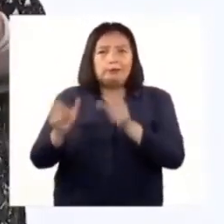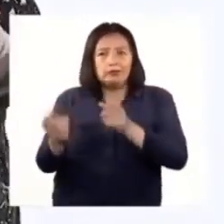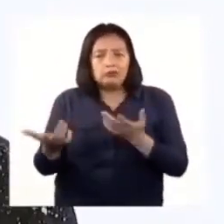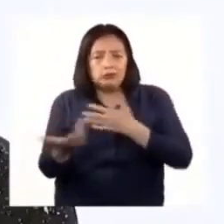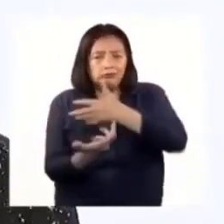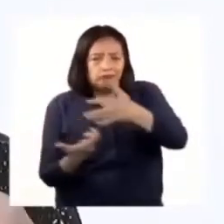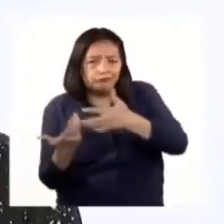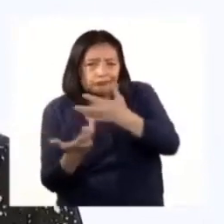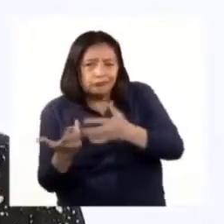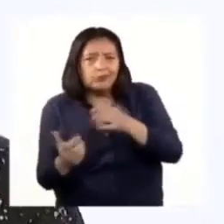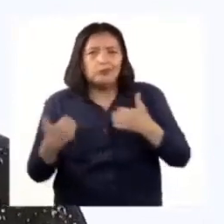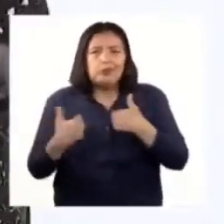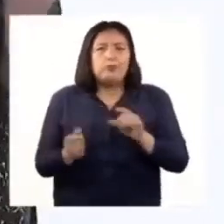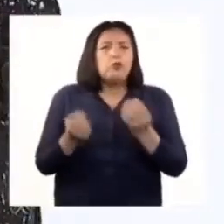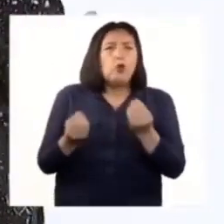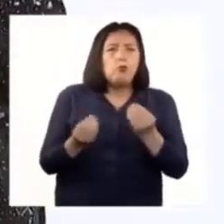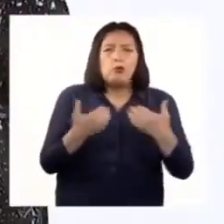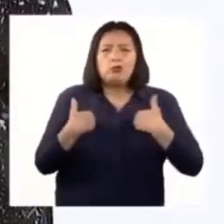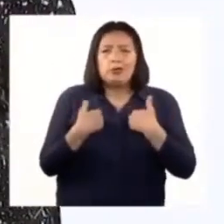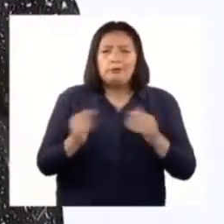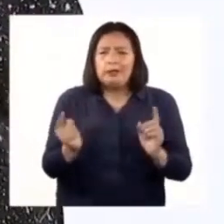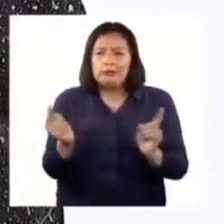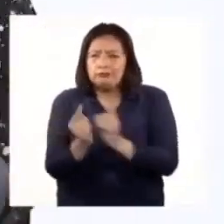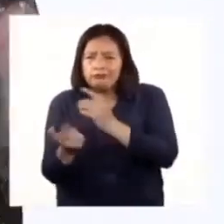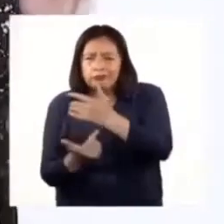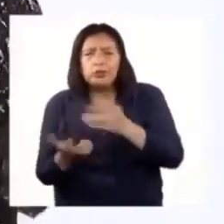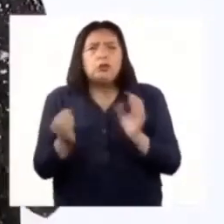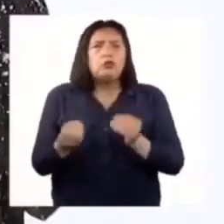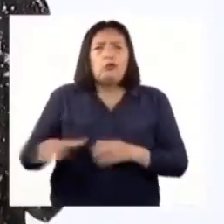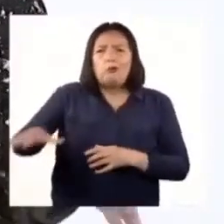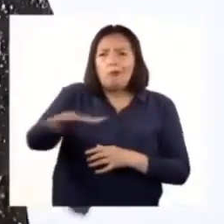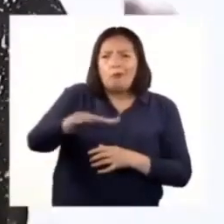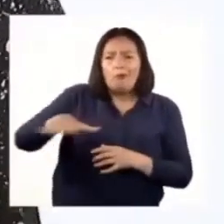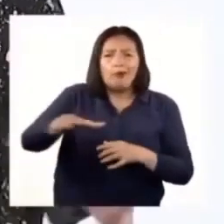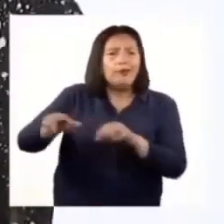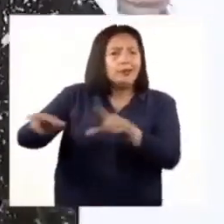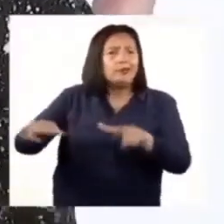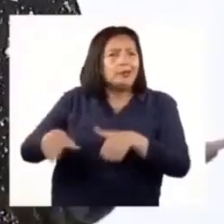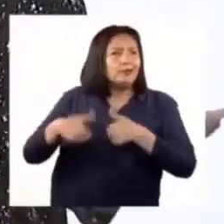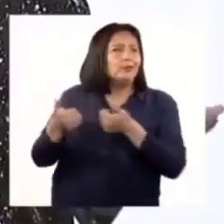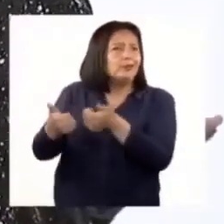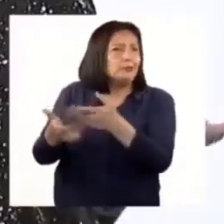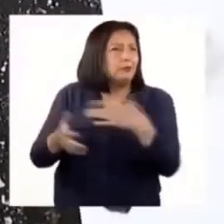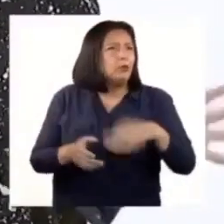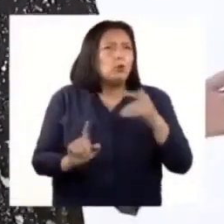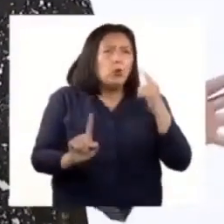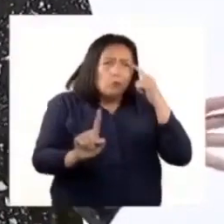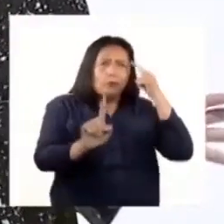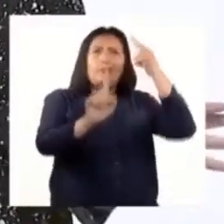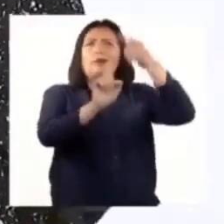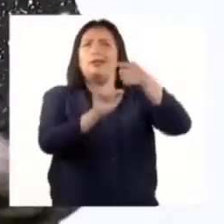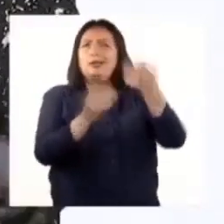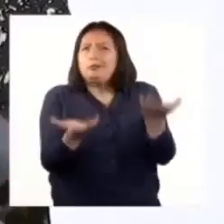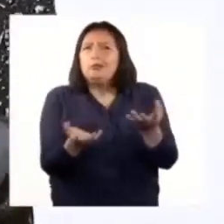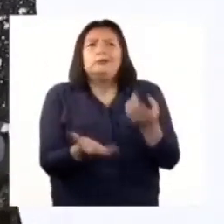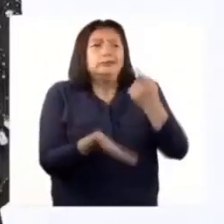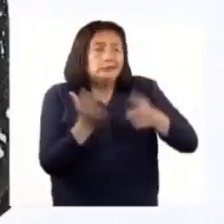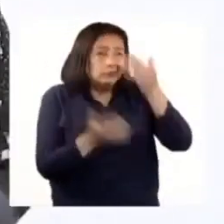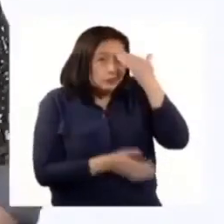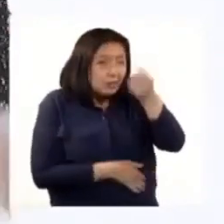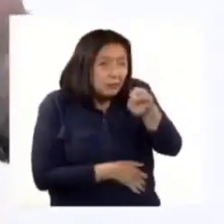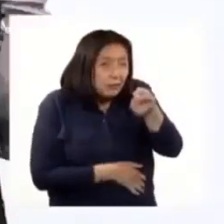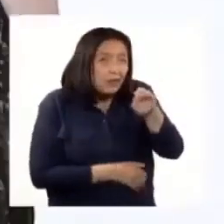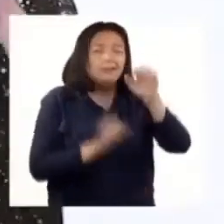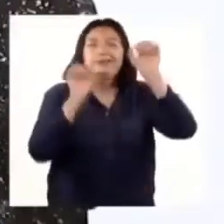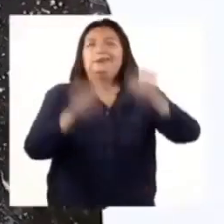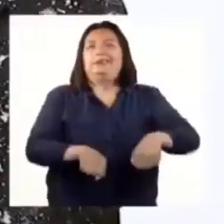y también cómo se relacionan entre ellos y su rol en el ecosistema. Esto es porque tenemos un gran reto. ¿Se acuerdan cuál es? Muy